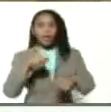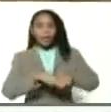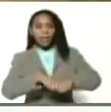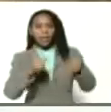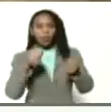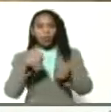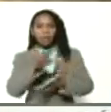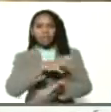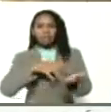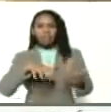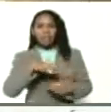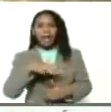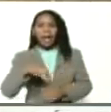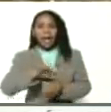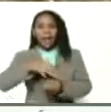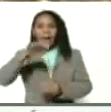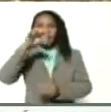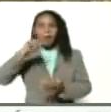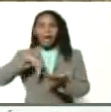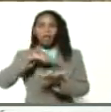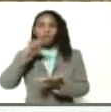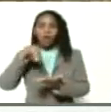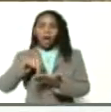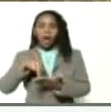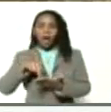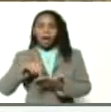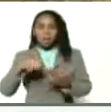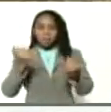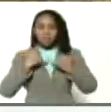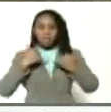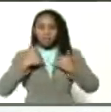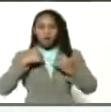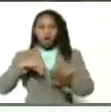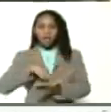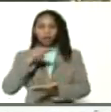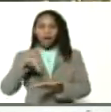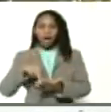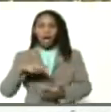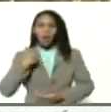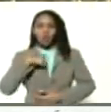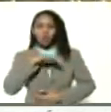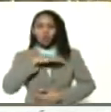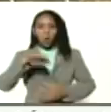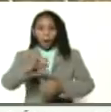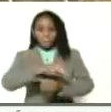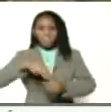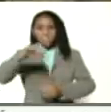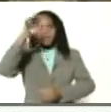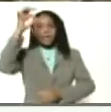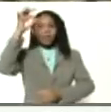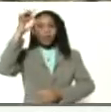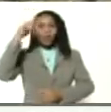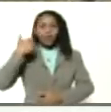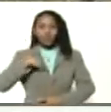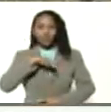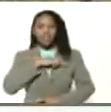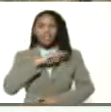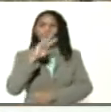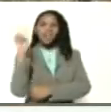nuestra alma nacional, nuestro ser nacional, nuestra espiritualidad, nuestra